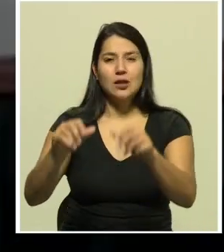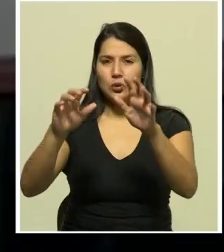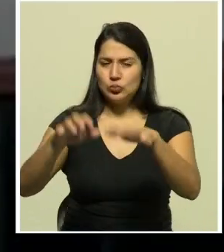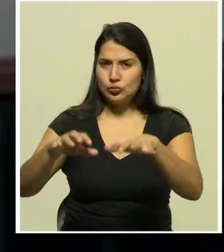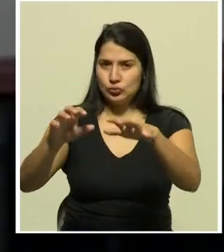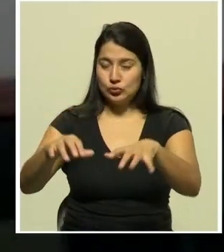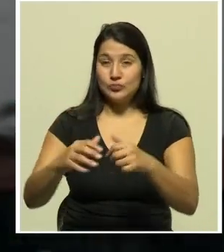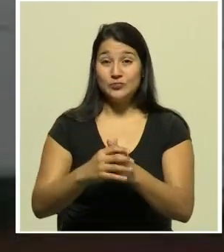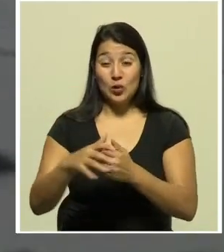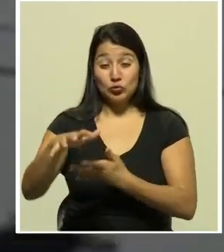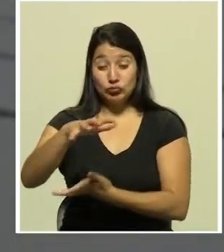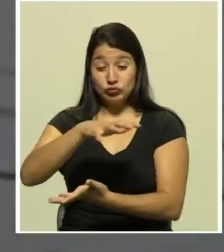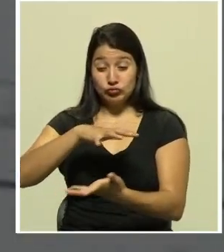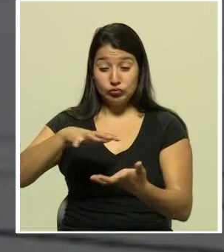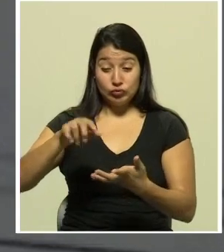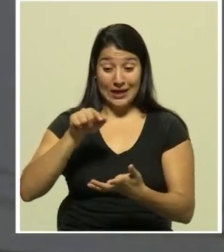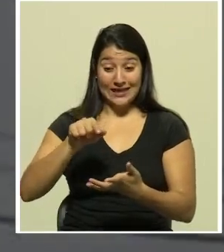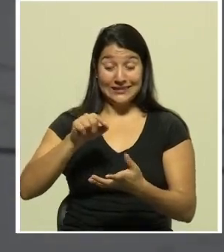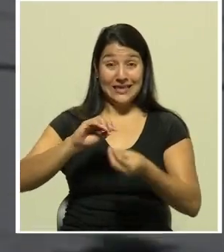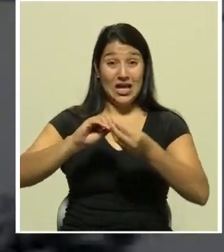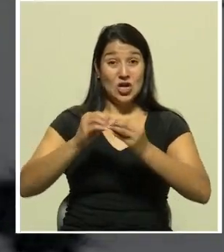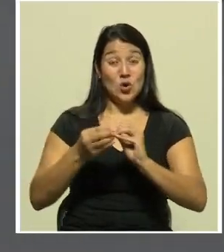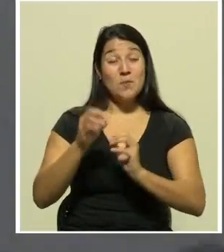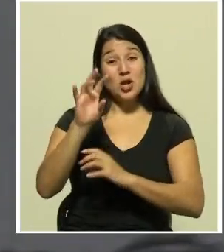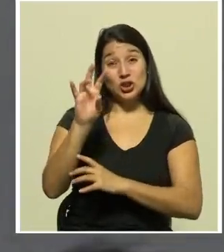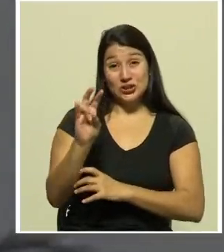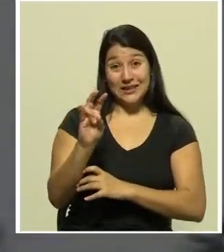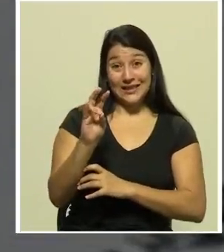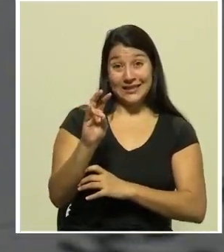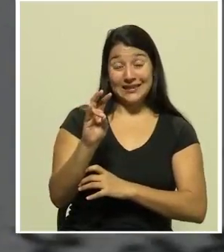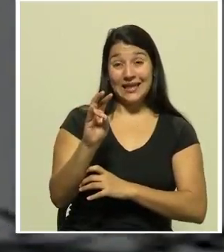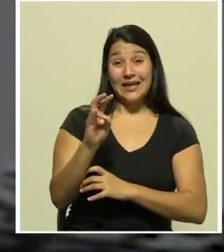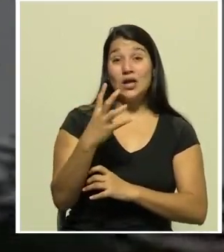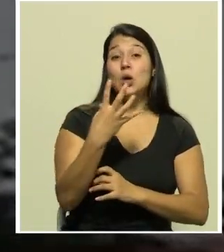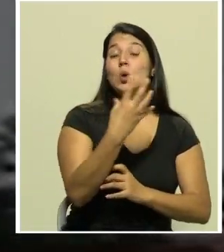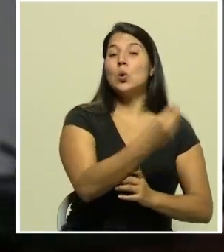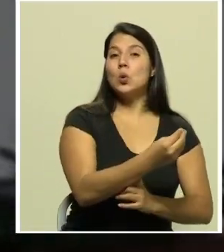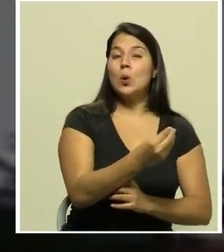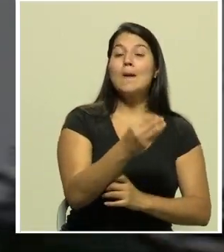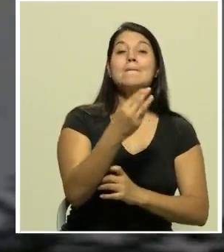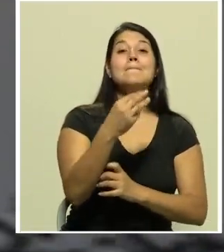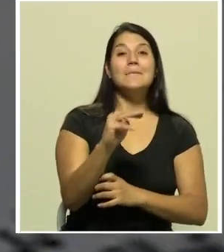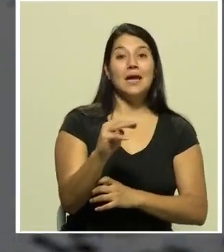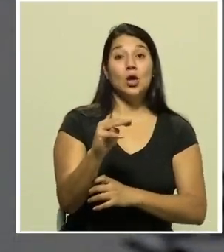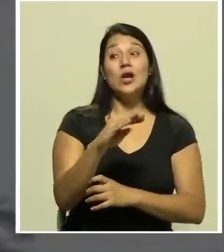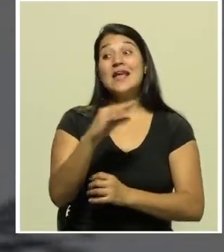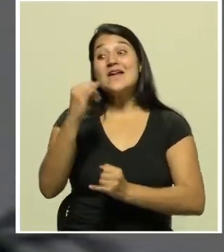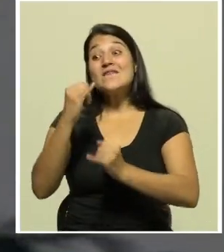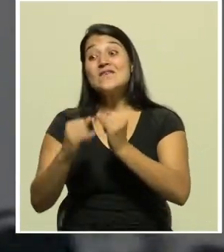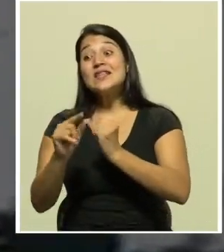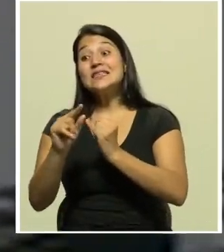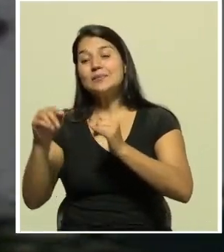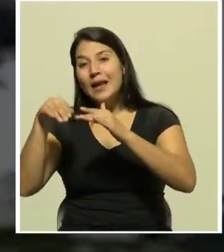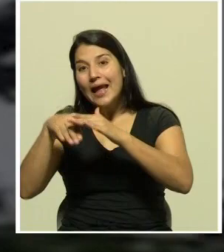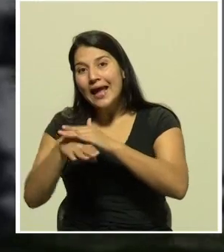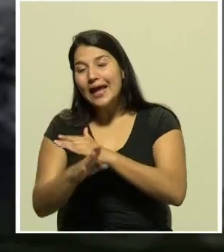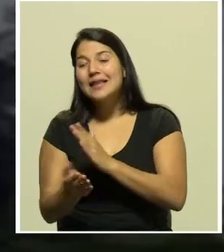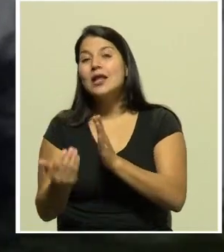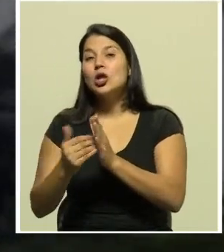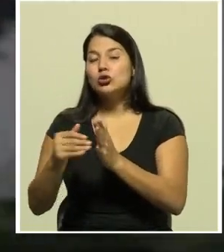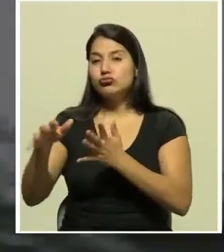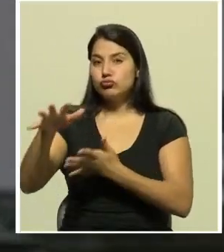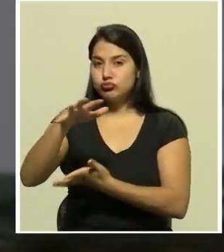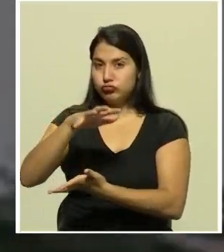la onda tropical número 7 ingresará el miércoles mientras que para el fin de semana otro fenómeno estaría incrementando las condiciones inestables